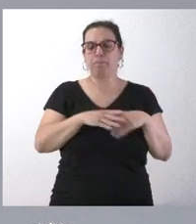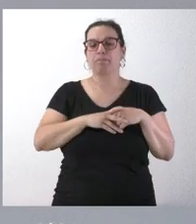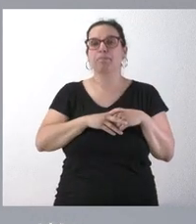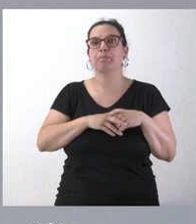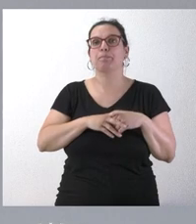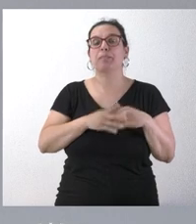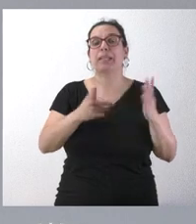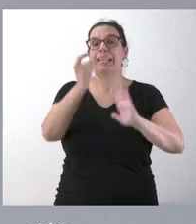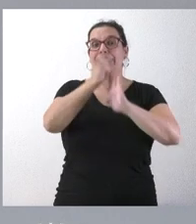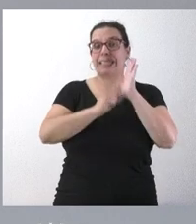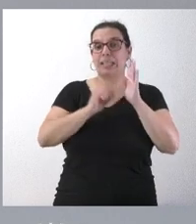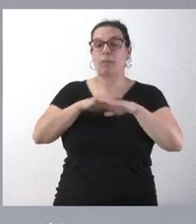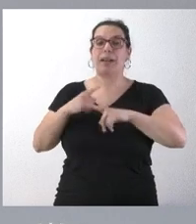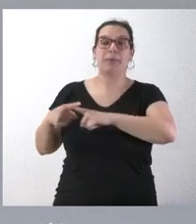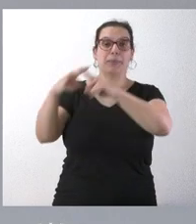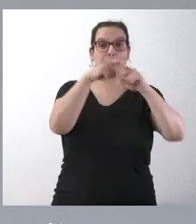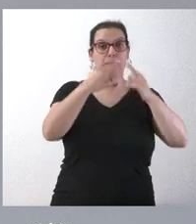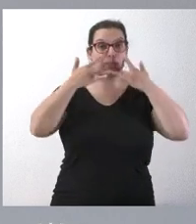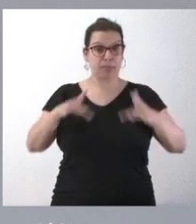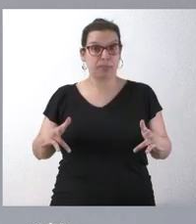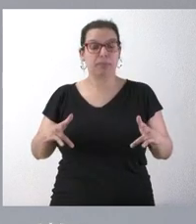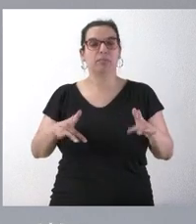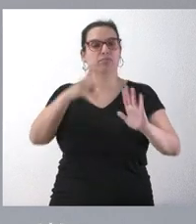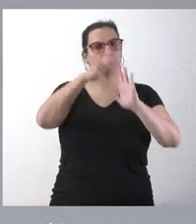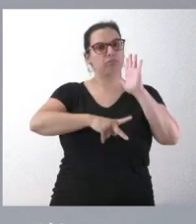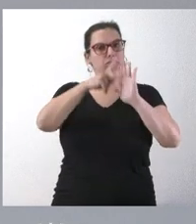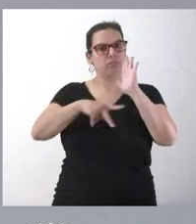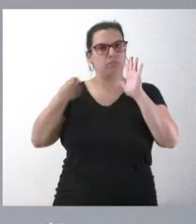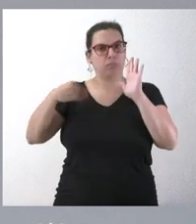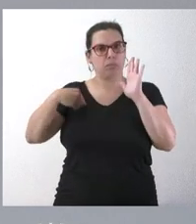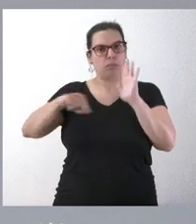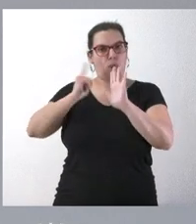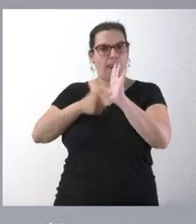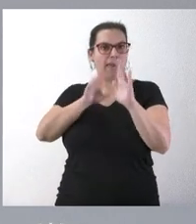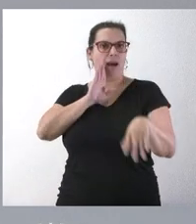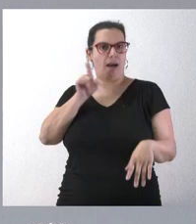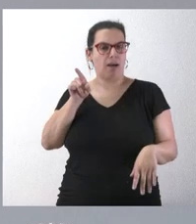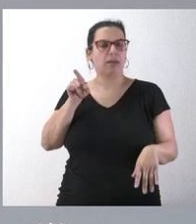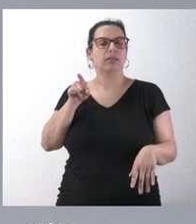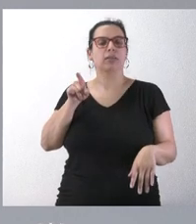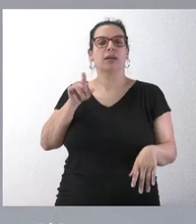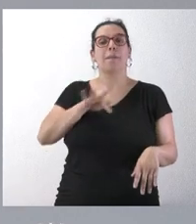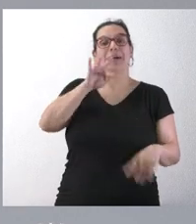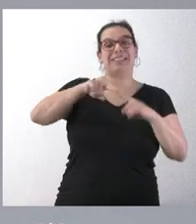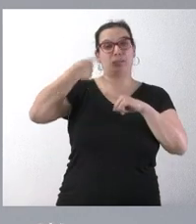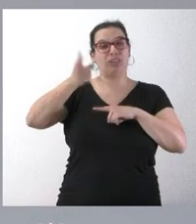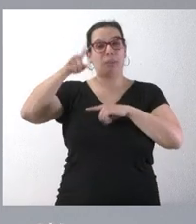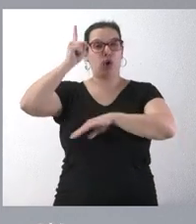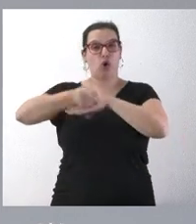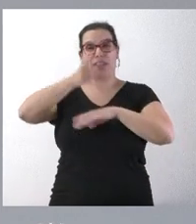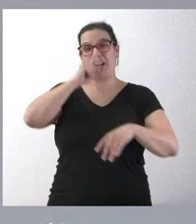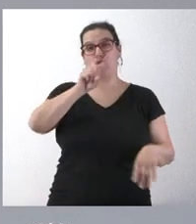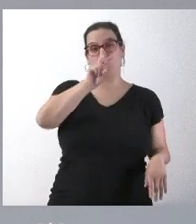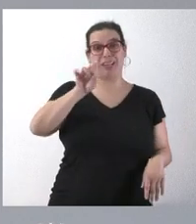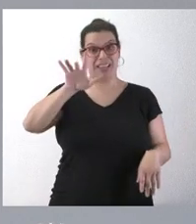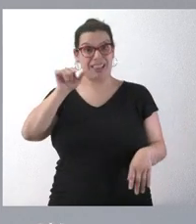Aplicando criterios de distribución objetiva, regulados en la ley que les he comentado y en una orden posterior del año 2015,